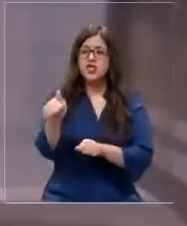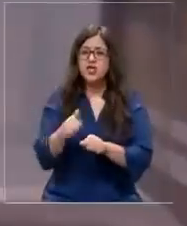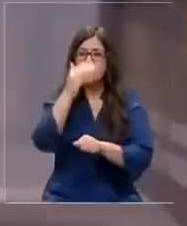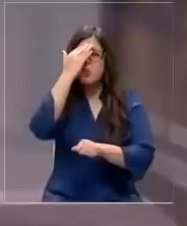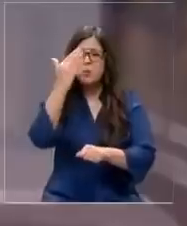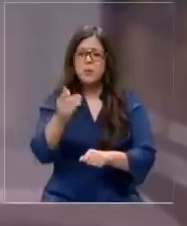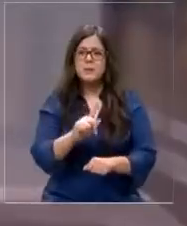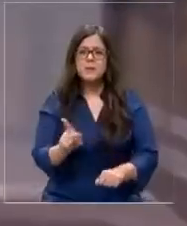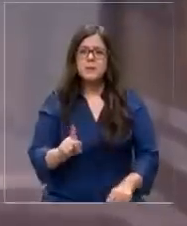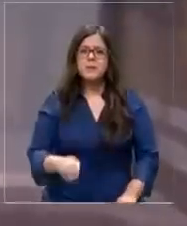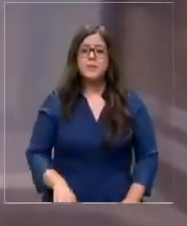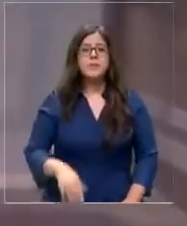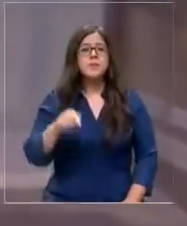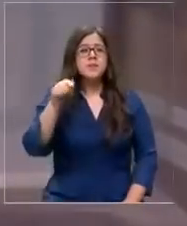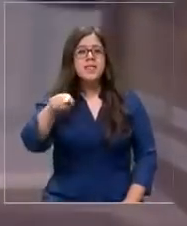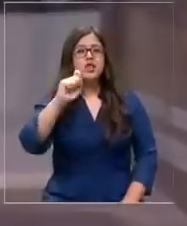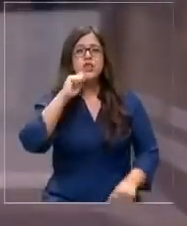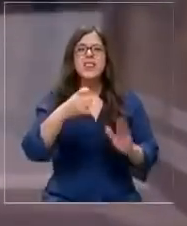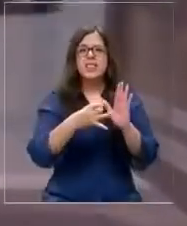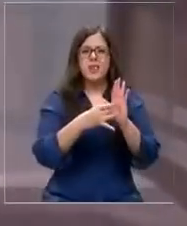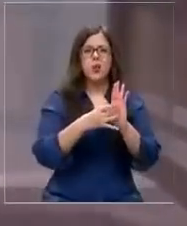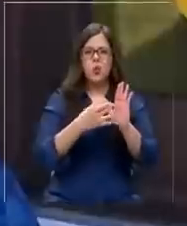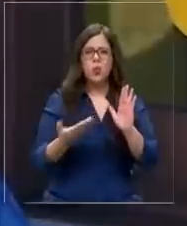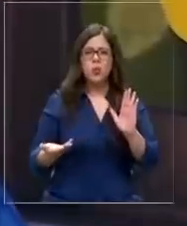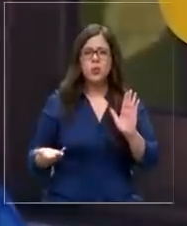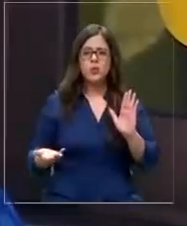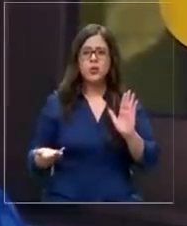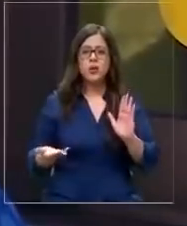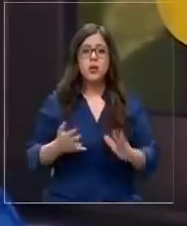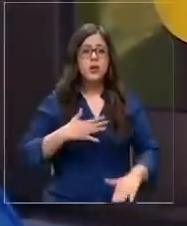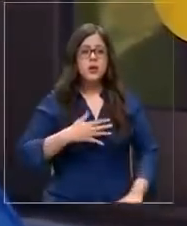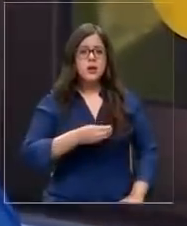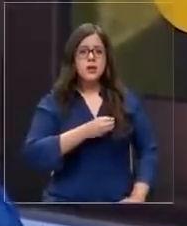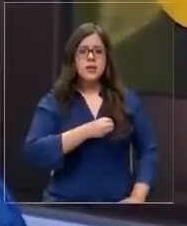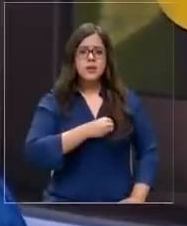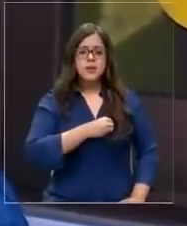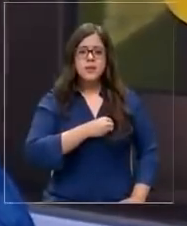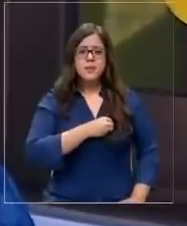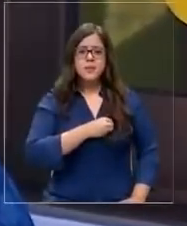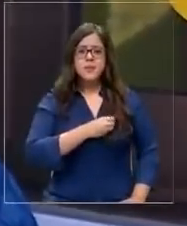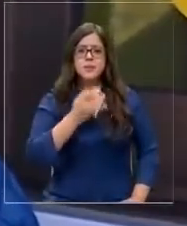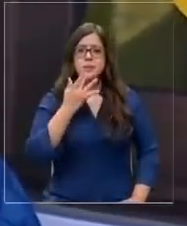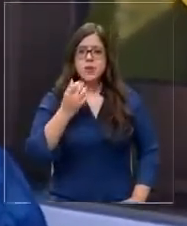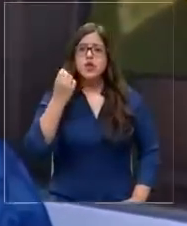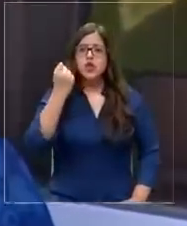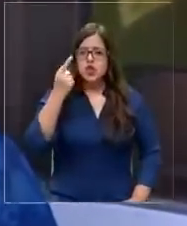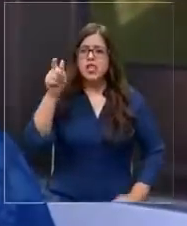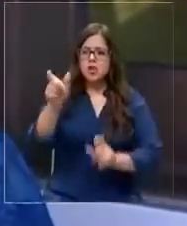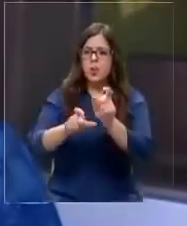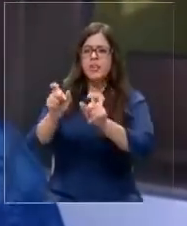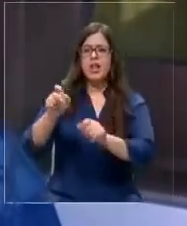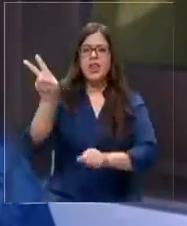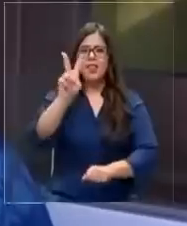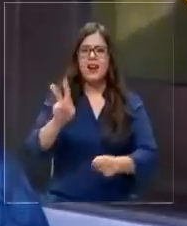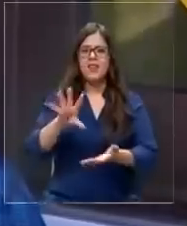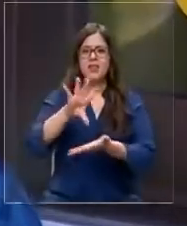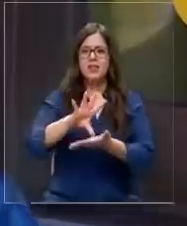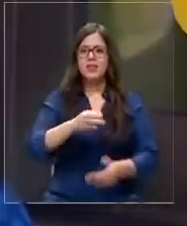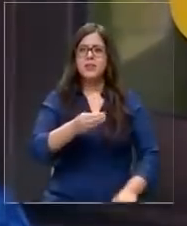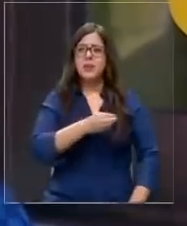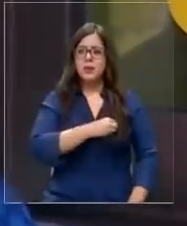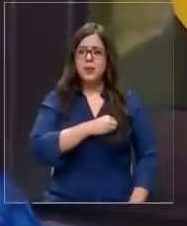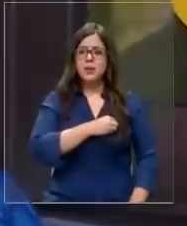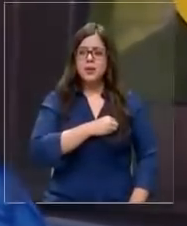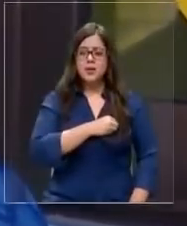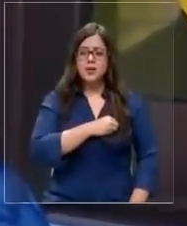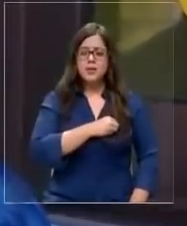repartidores. Eso ya es vandalismo, eso es delincuencia. Me da pena porque ya sé que son venezolanos y me da pena,